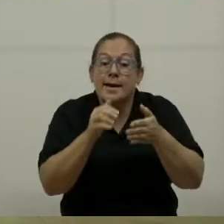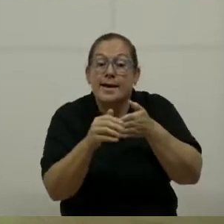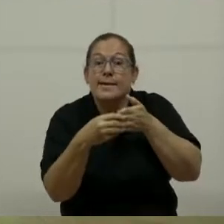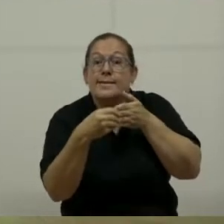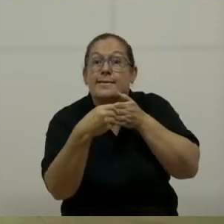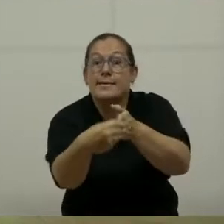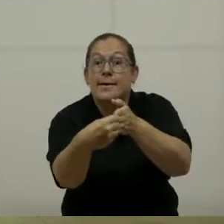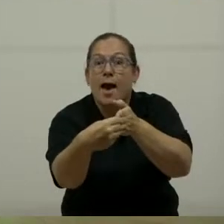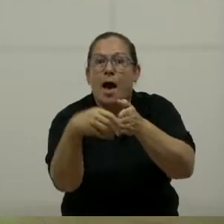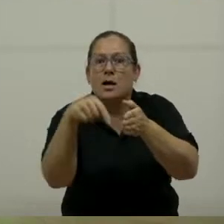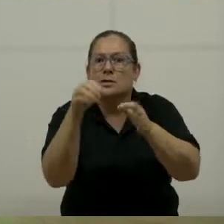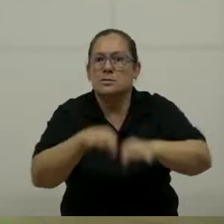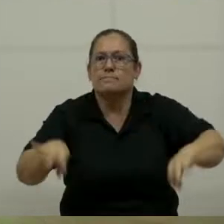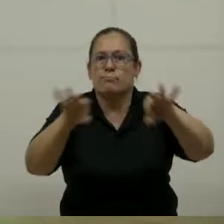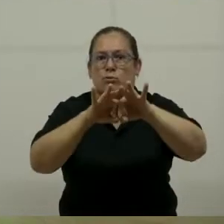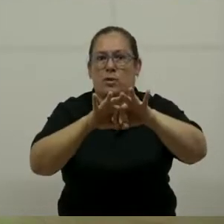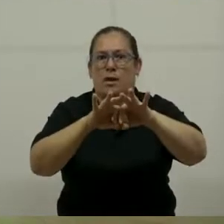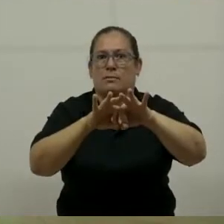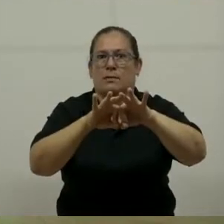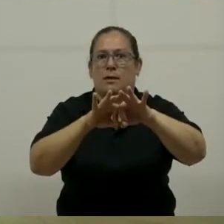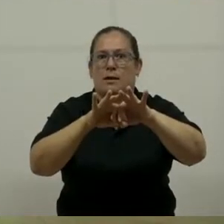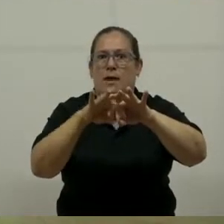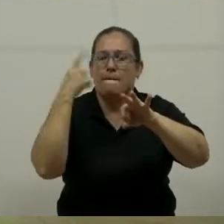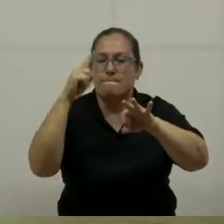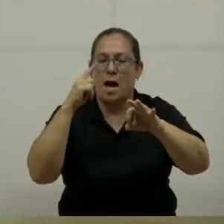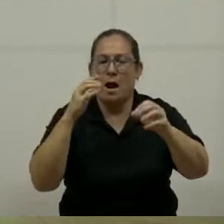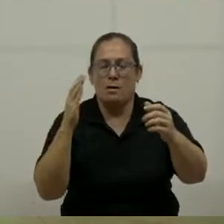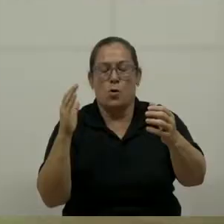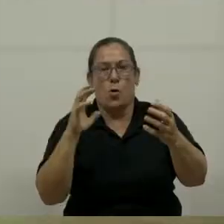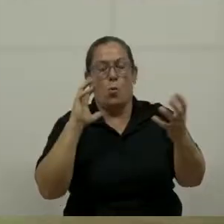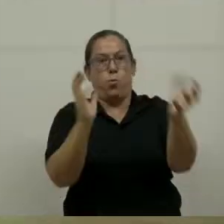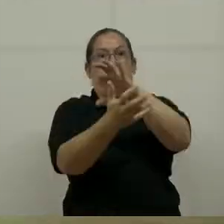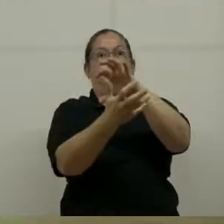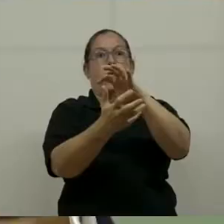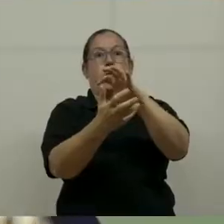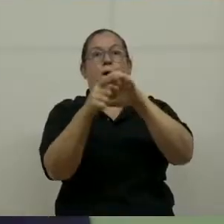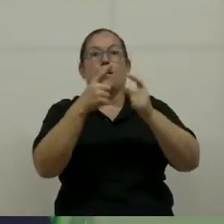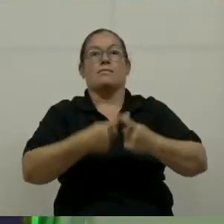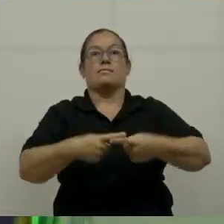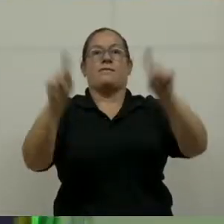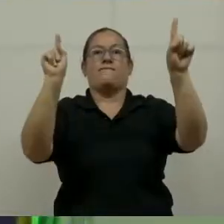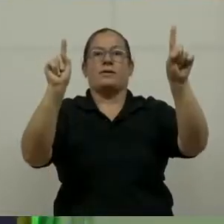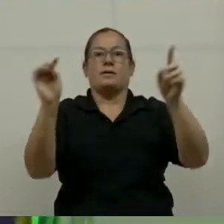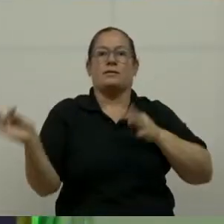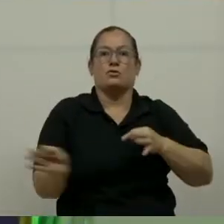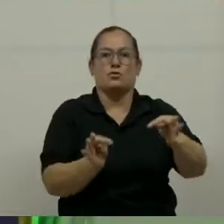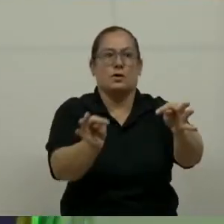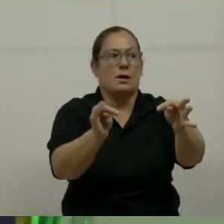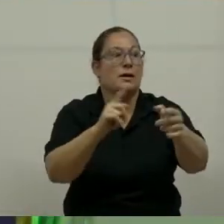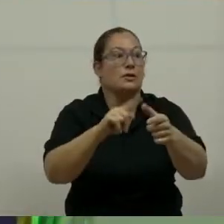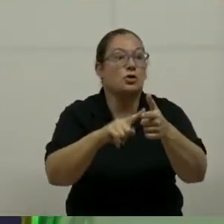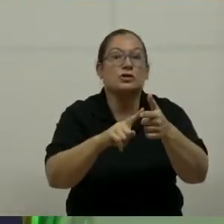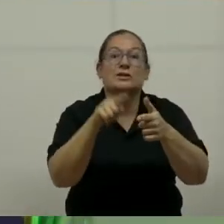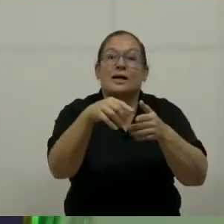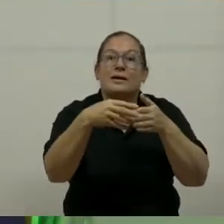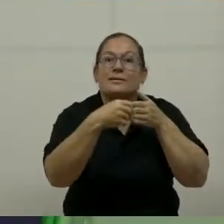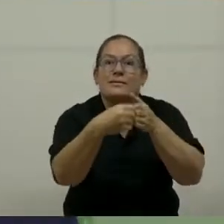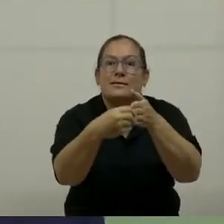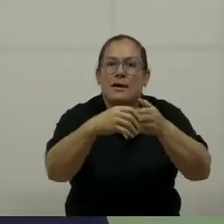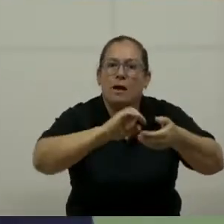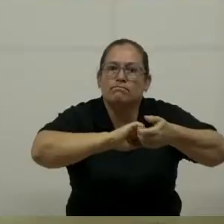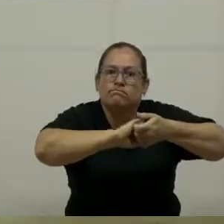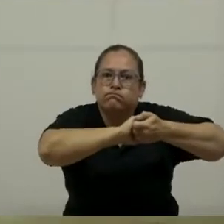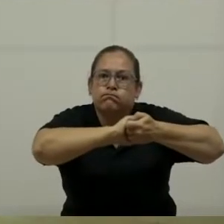en la calidad de la experiencia, que es lo que la gente anda buscando. Entonces, ese proceso con los guías, la mano con ellos, es